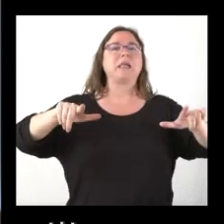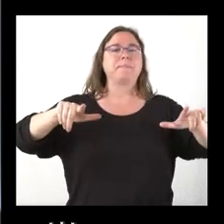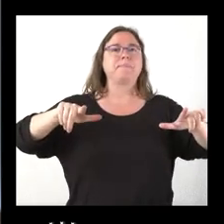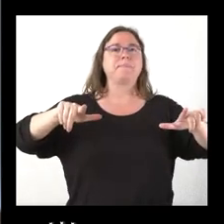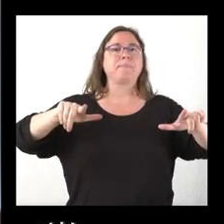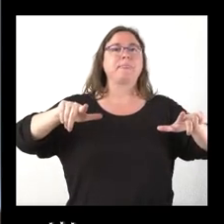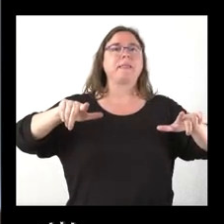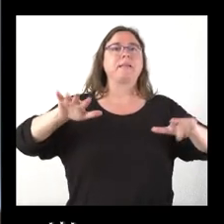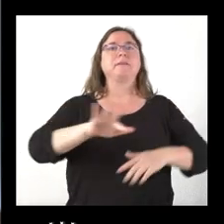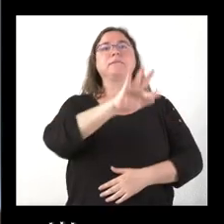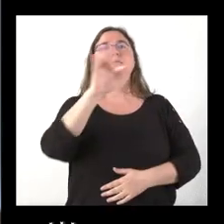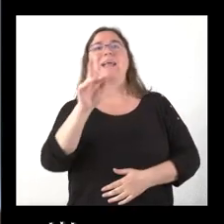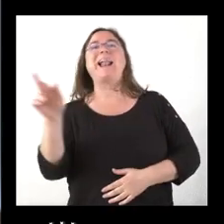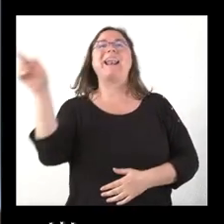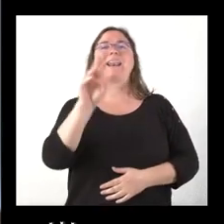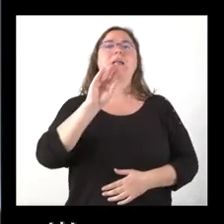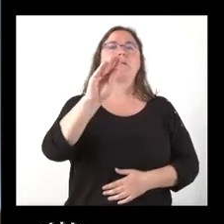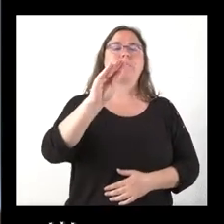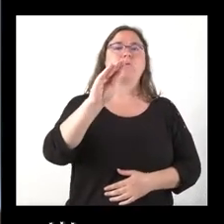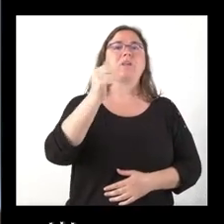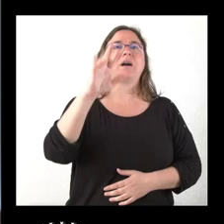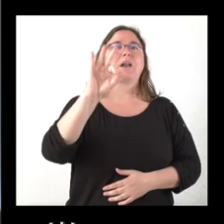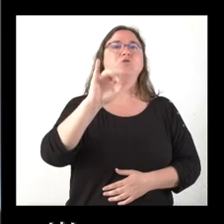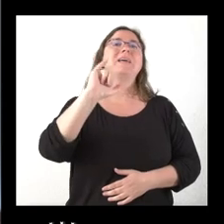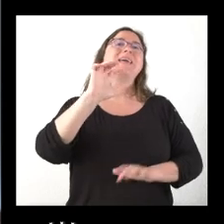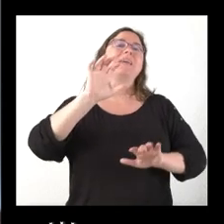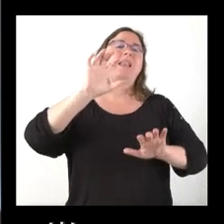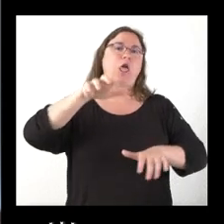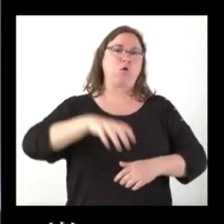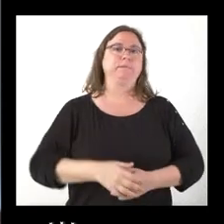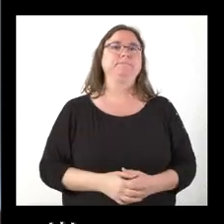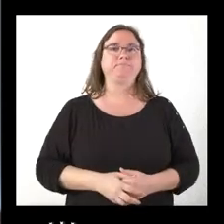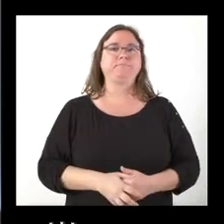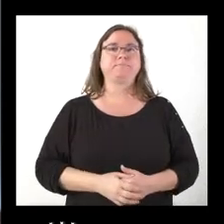dar paso a una repregunta de Carlos Domínguez de Ileón. Carlos.